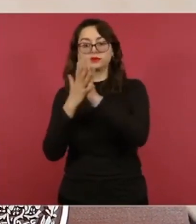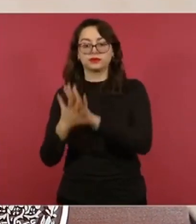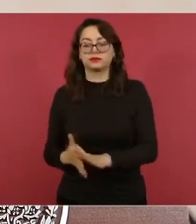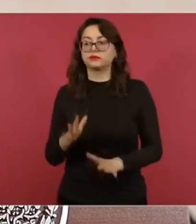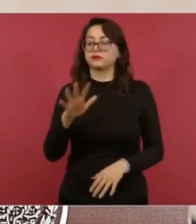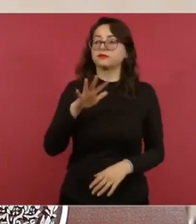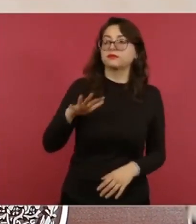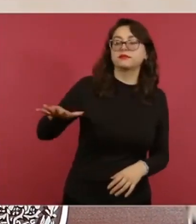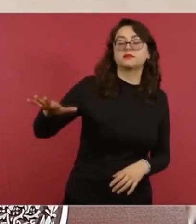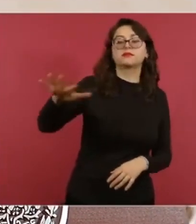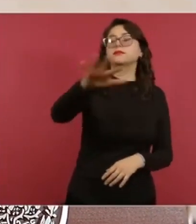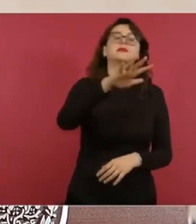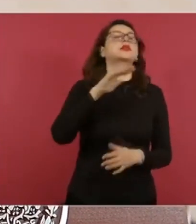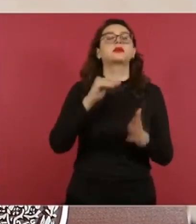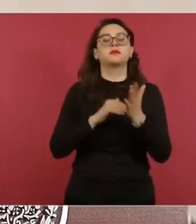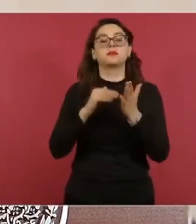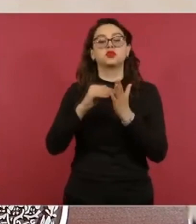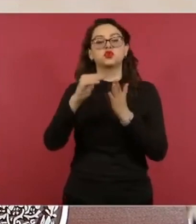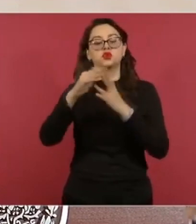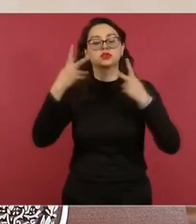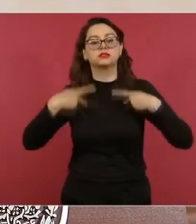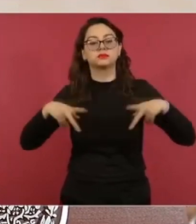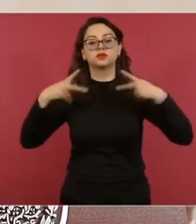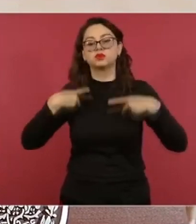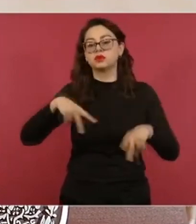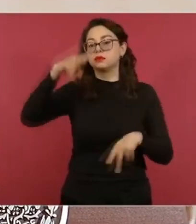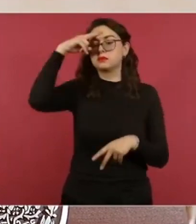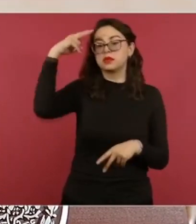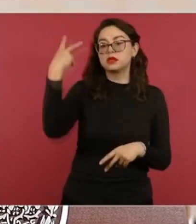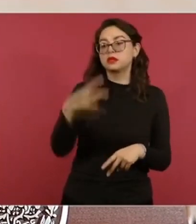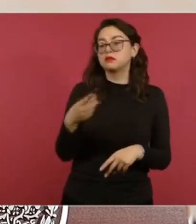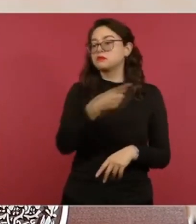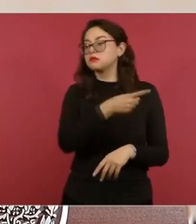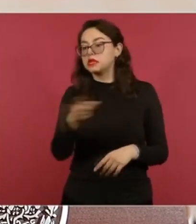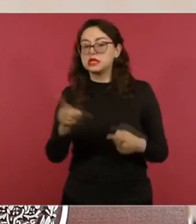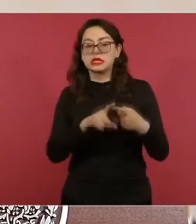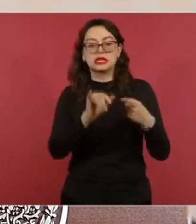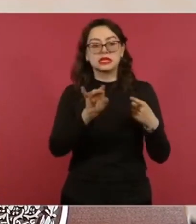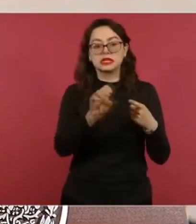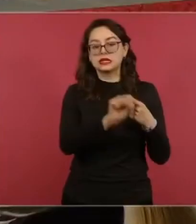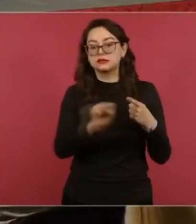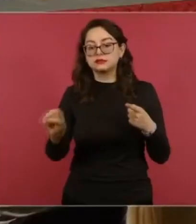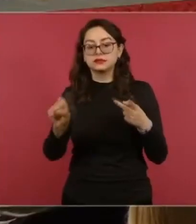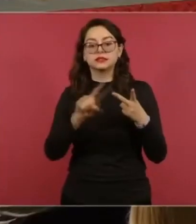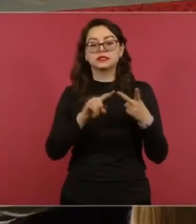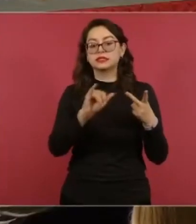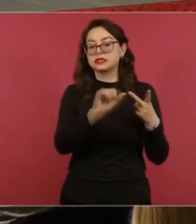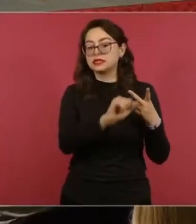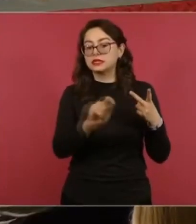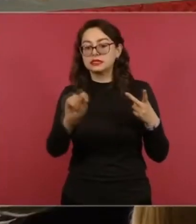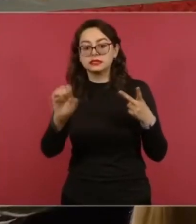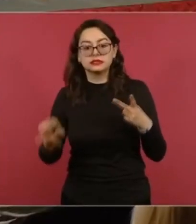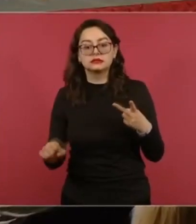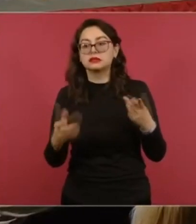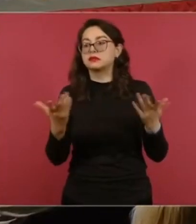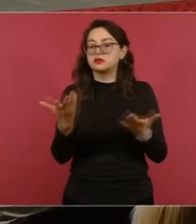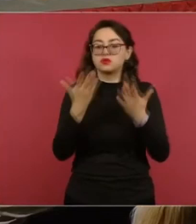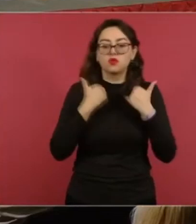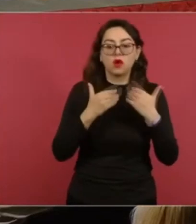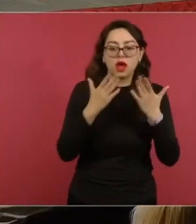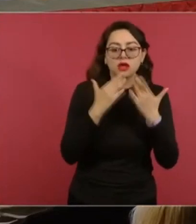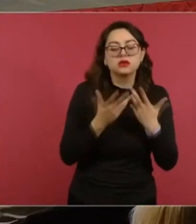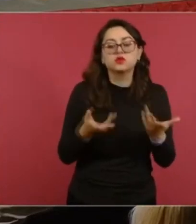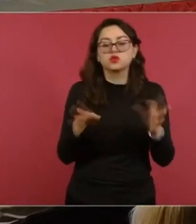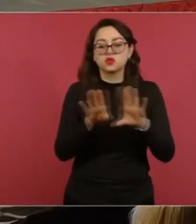calidad a los millones de mexicanos que no cuentan con seguridad social. Después de dos años de atender la pandemia y dos